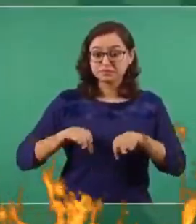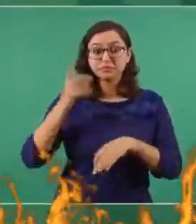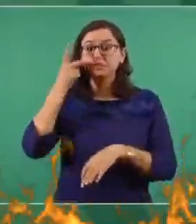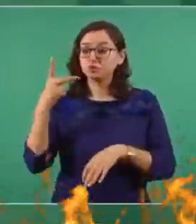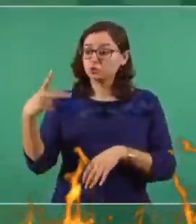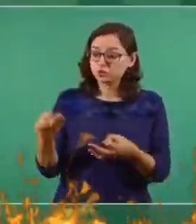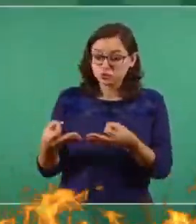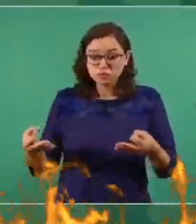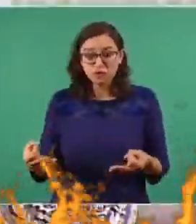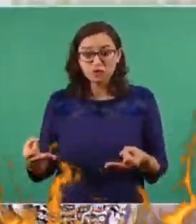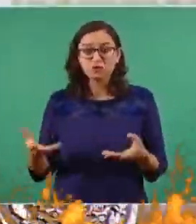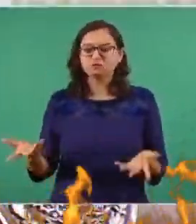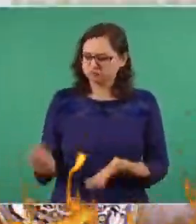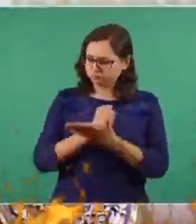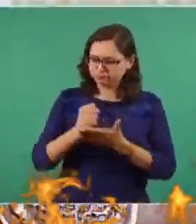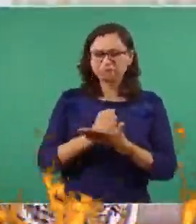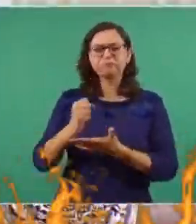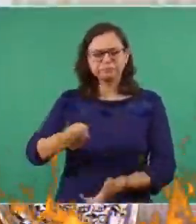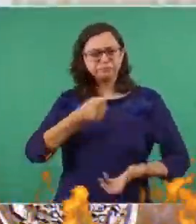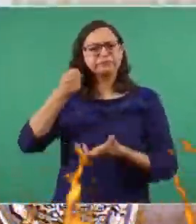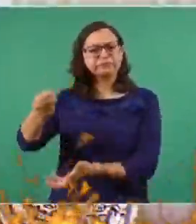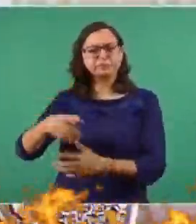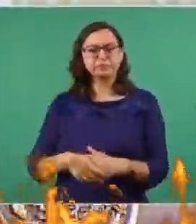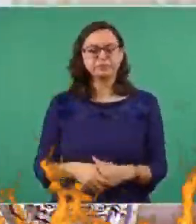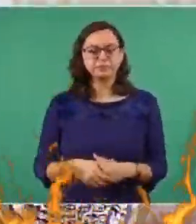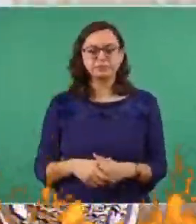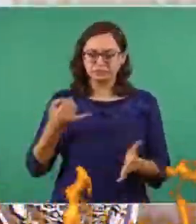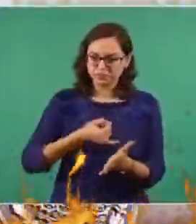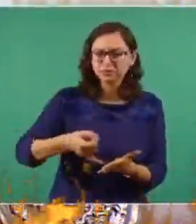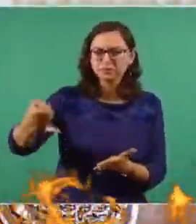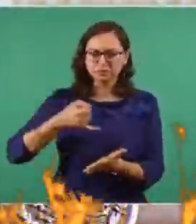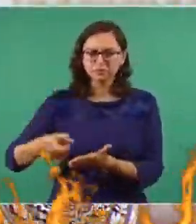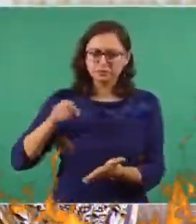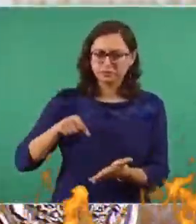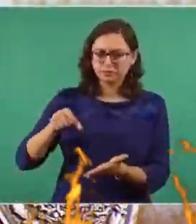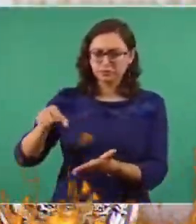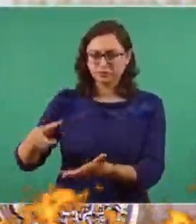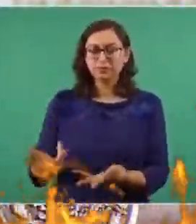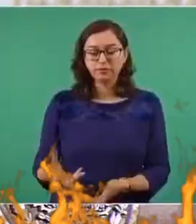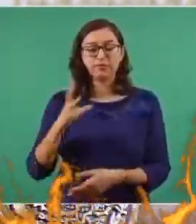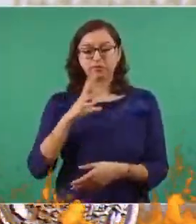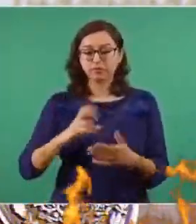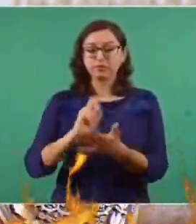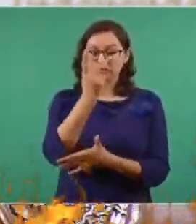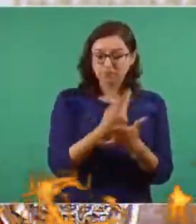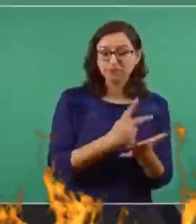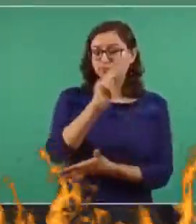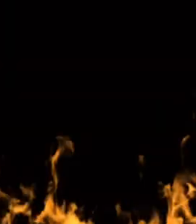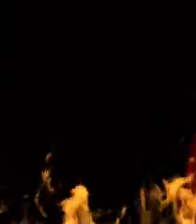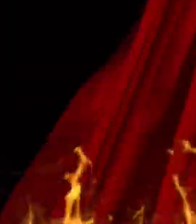propietarios, créditos para sembrar. Por eso el programa Sembrando Vida.